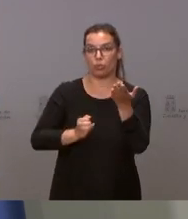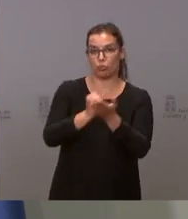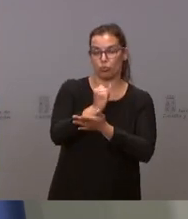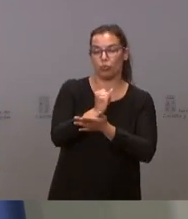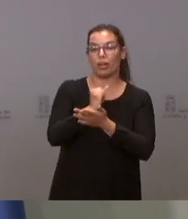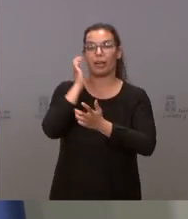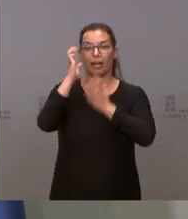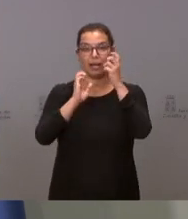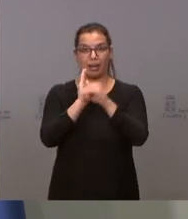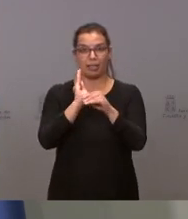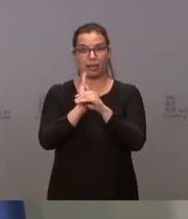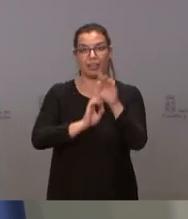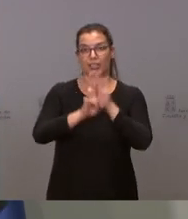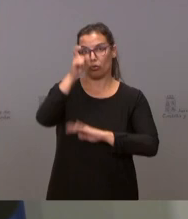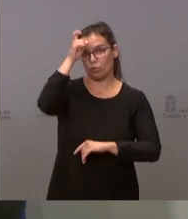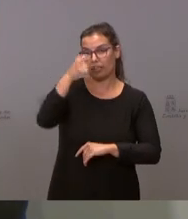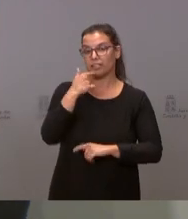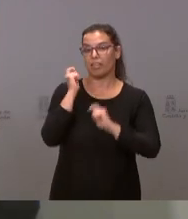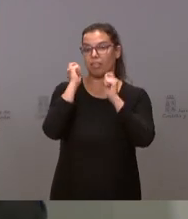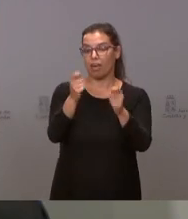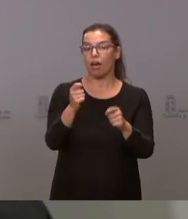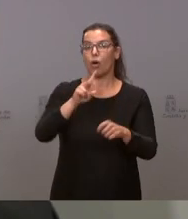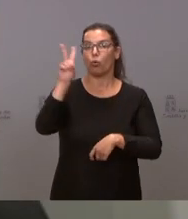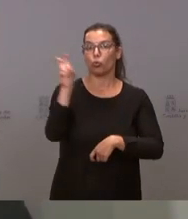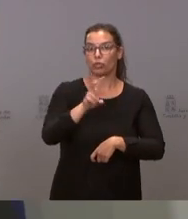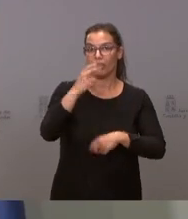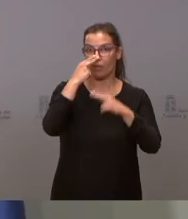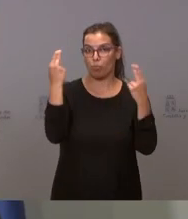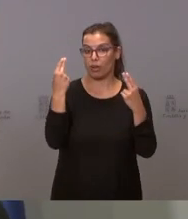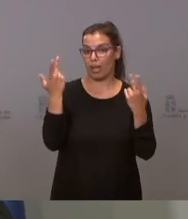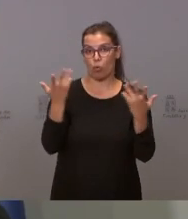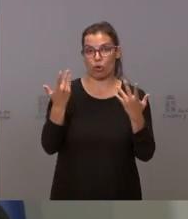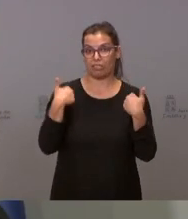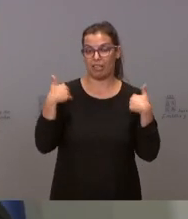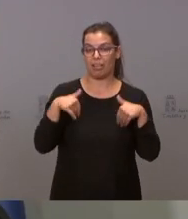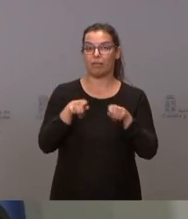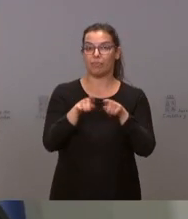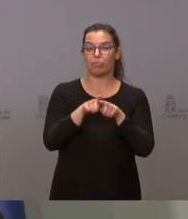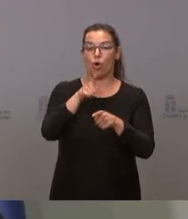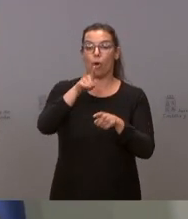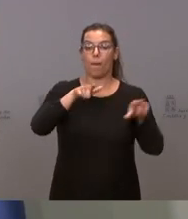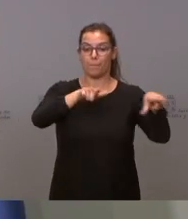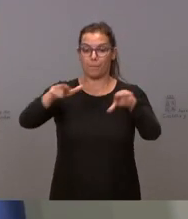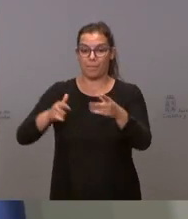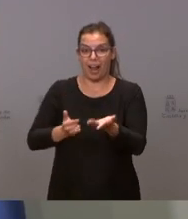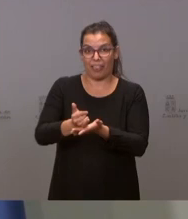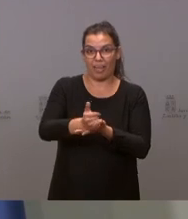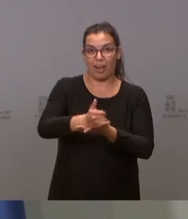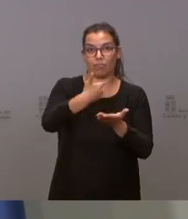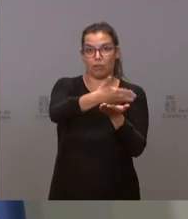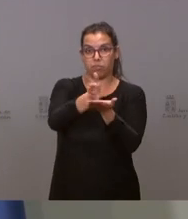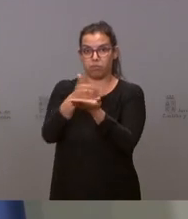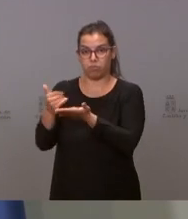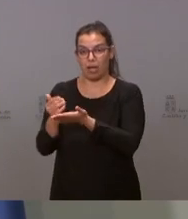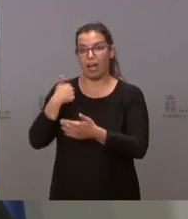Desarrollo Rural declara de utilidad pública y urgente ejecución la concentración parcelaria de Almanza II